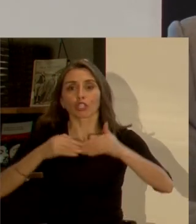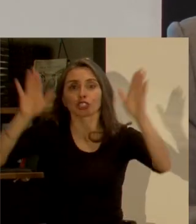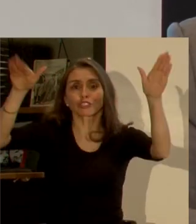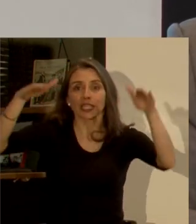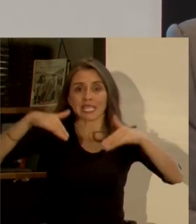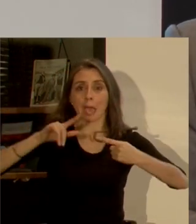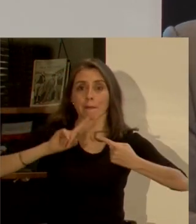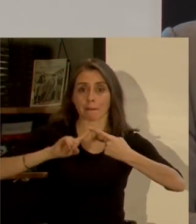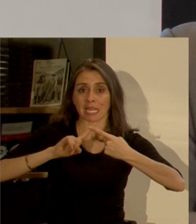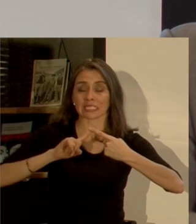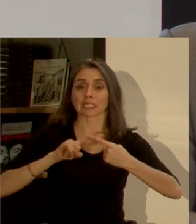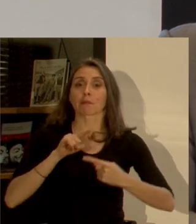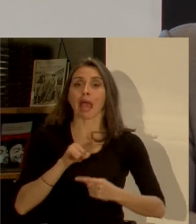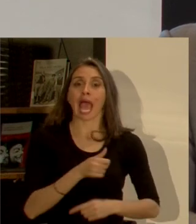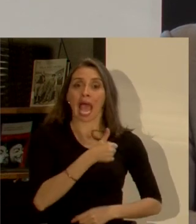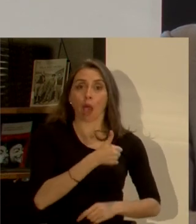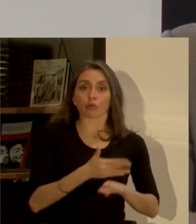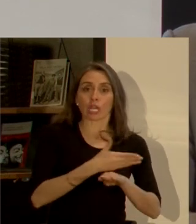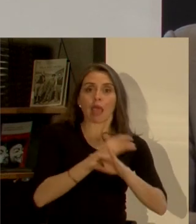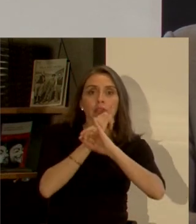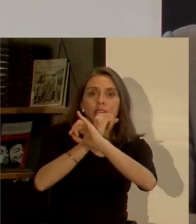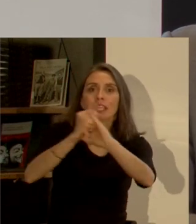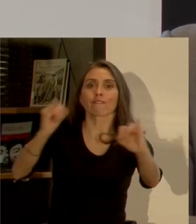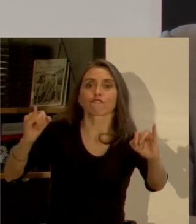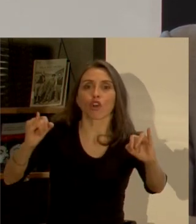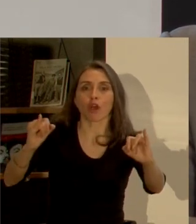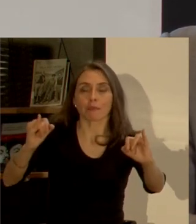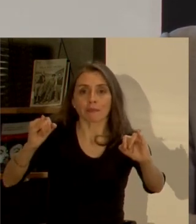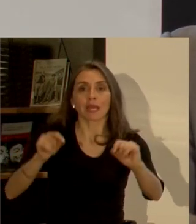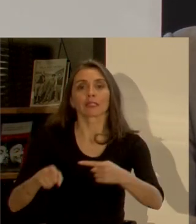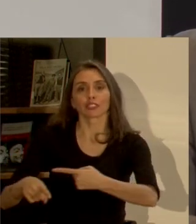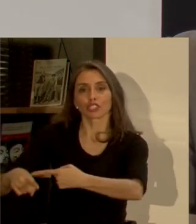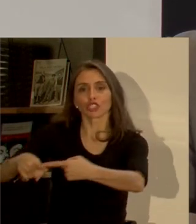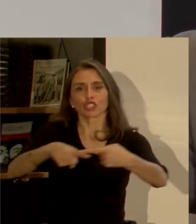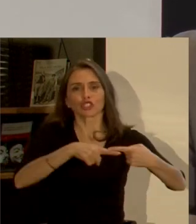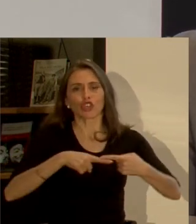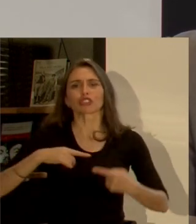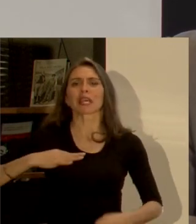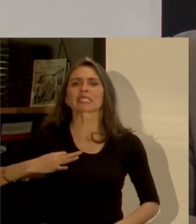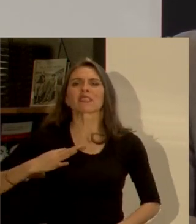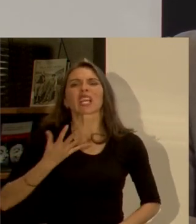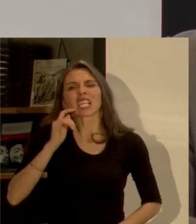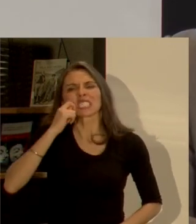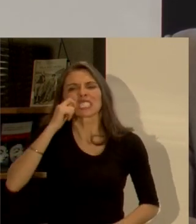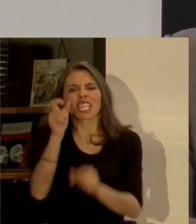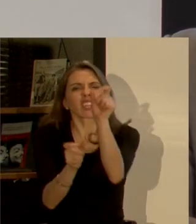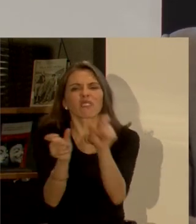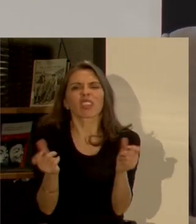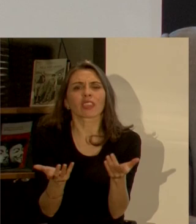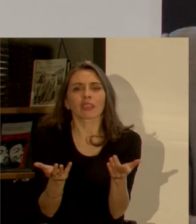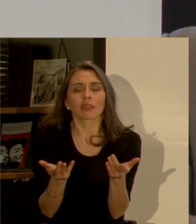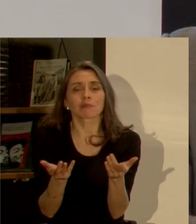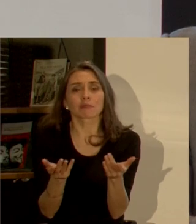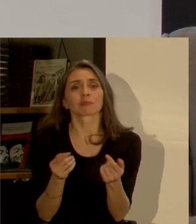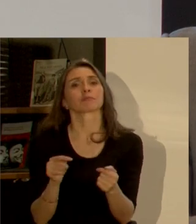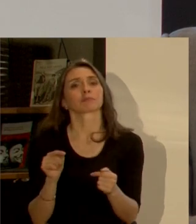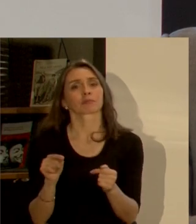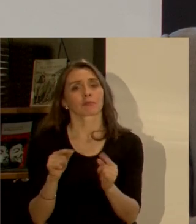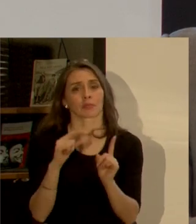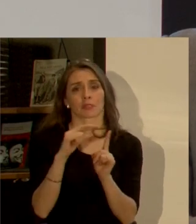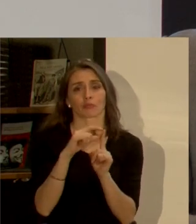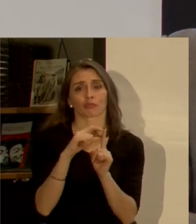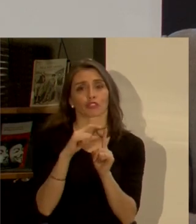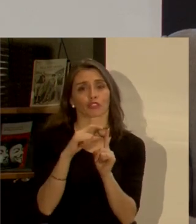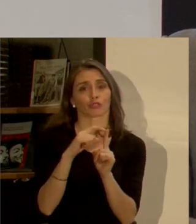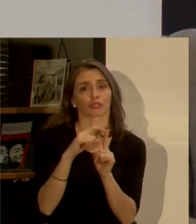autoridad tiene que tomar cuando nosotros hablamos de sociedad civil hablamos de realmente es un tema